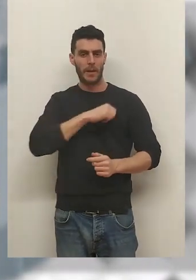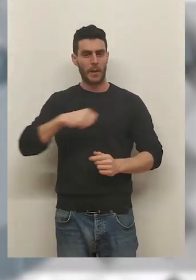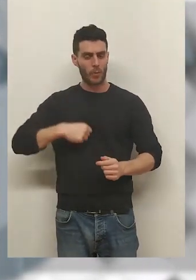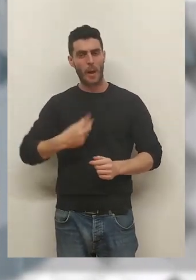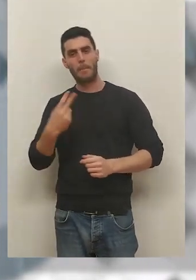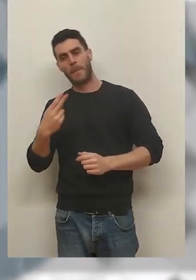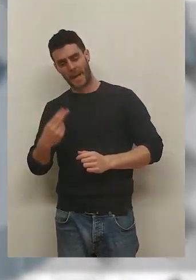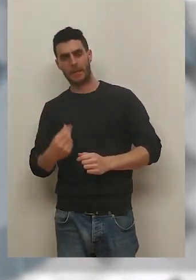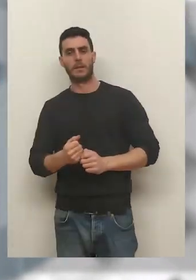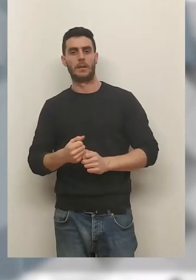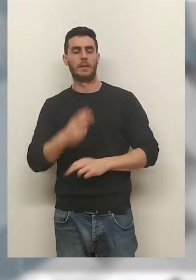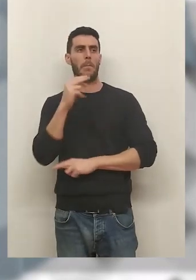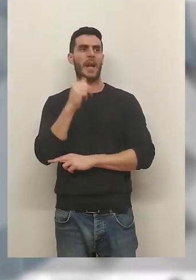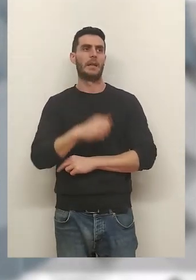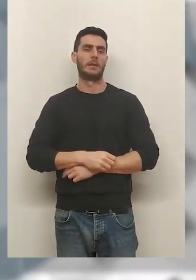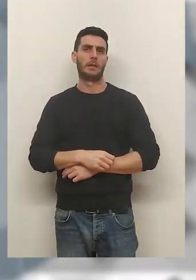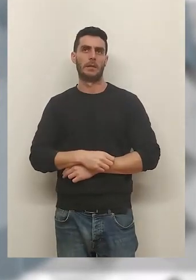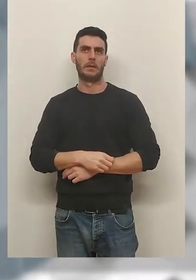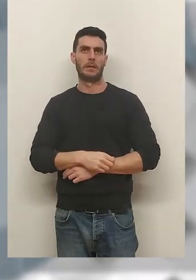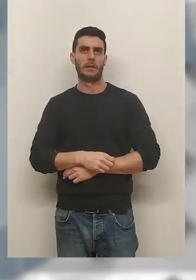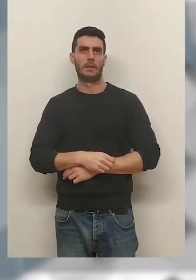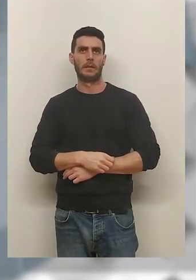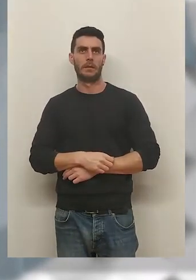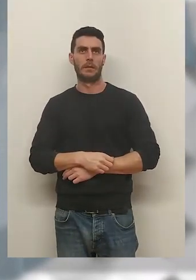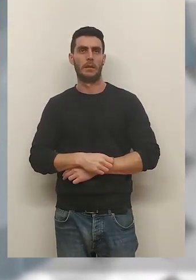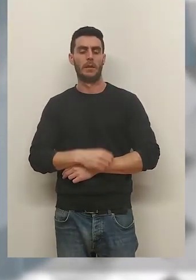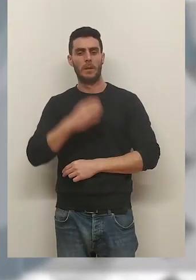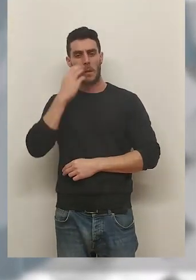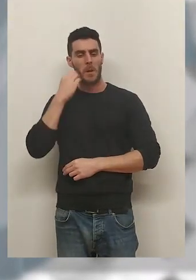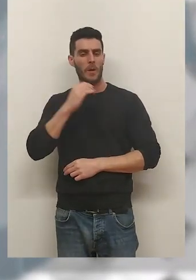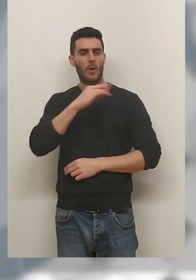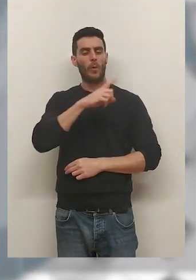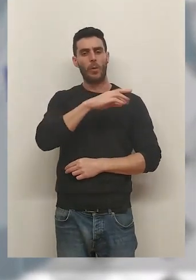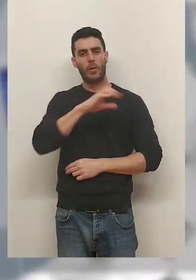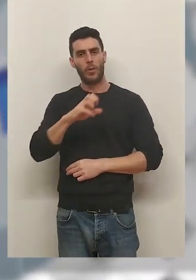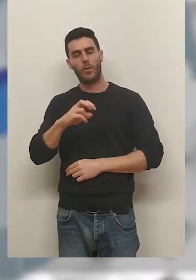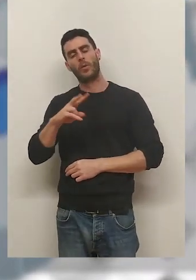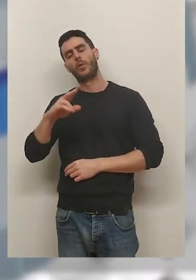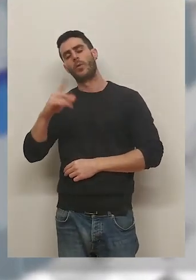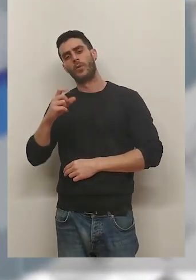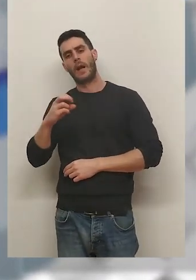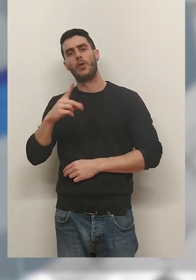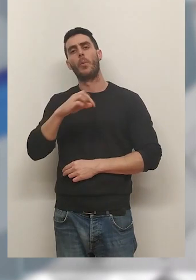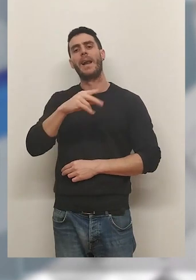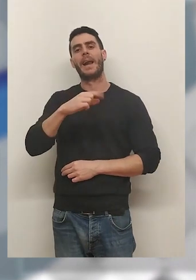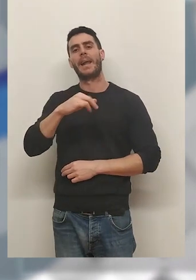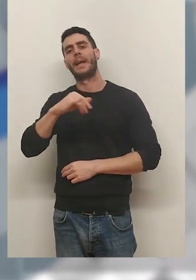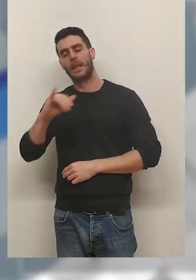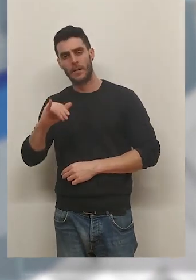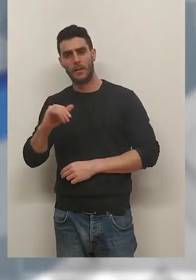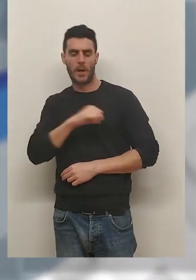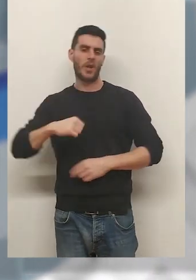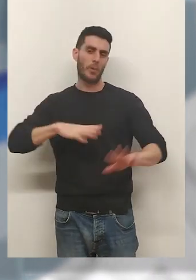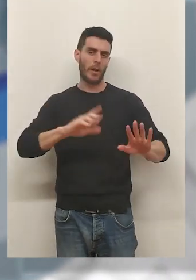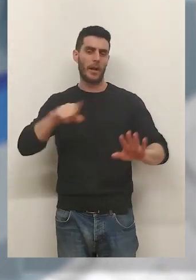mano parejas que se jugará el viernes, en las cuales jugarán Sanatilano, Irurzum contra Urbión y Zugarralde. Eso en